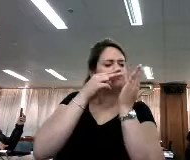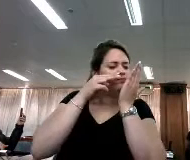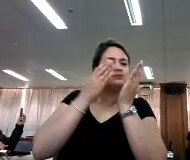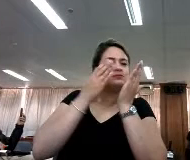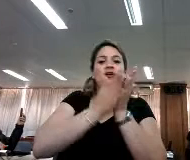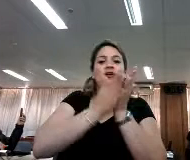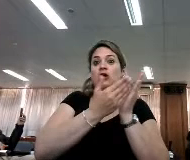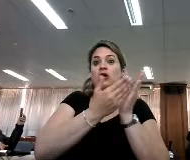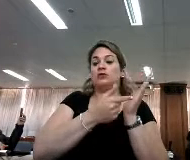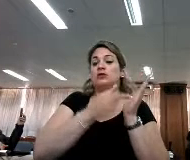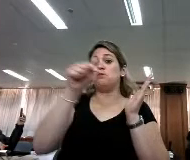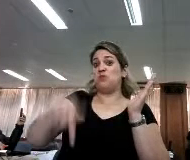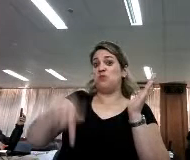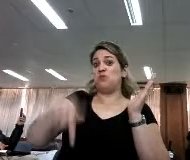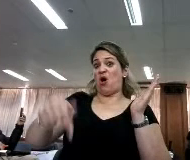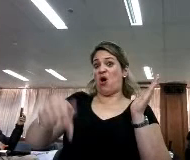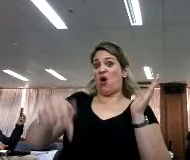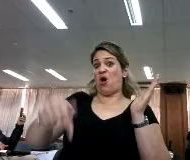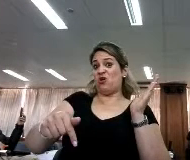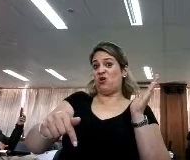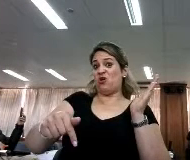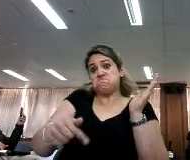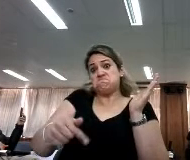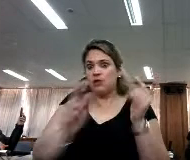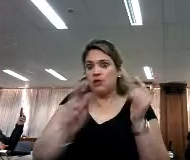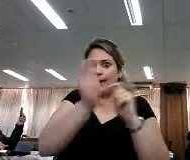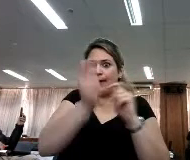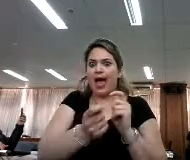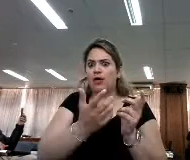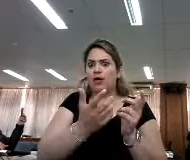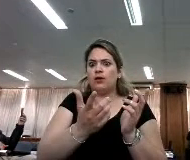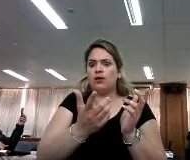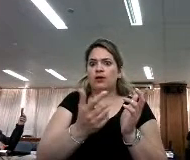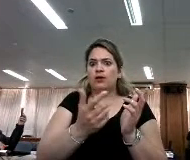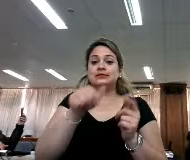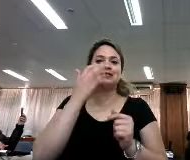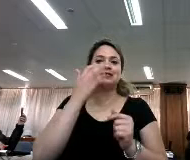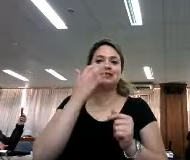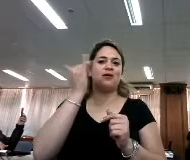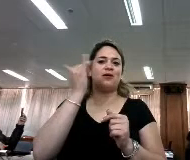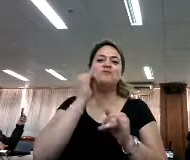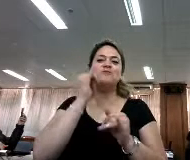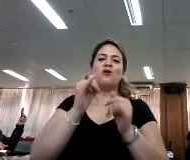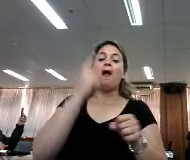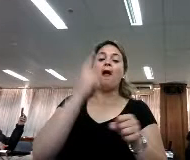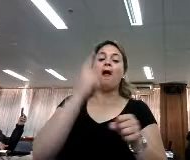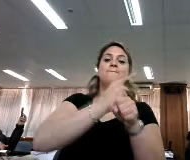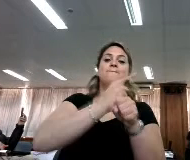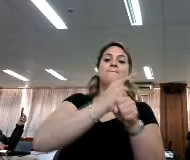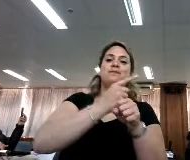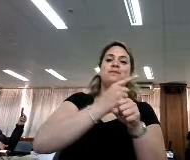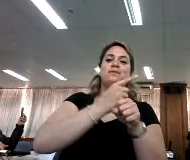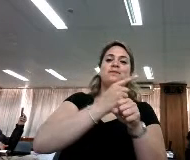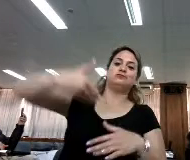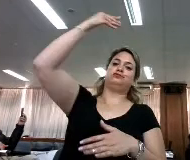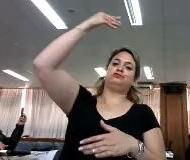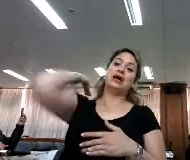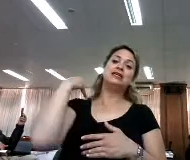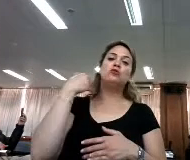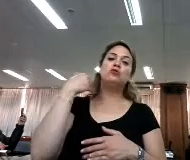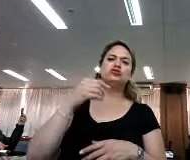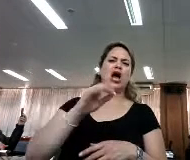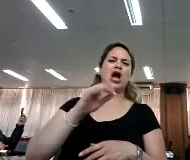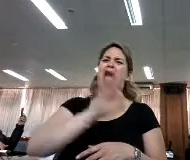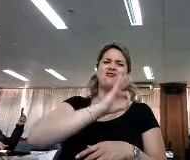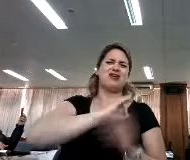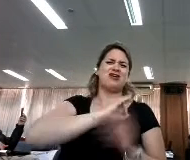pero la realidad es que el libro ha cambiado antes y cambia actualmente, ya lo vimos, les hablaba de primero los manuscritos, los palimpsestos, los pergaminos,